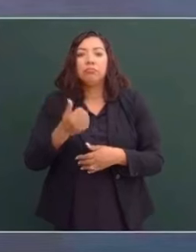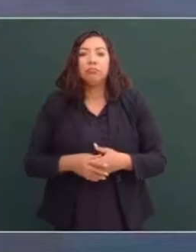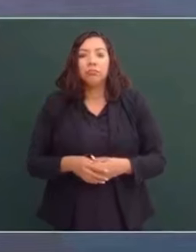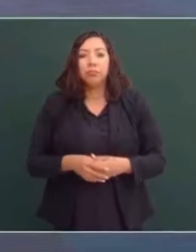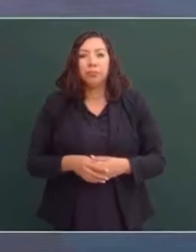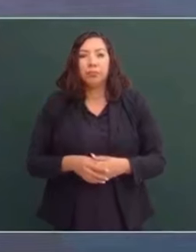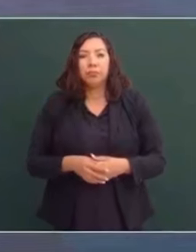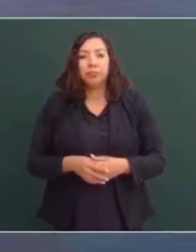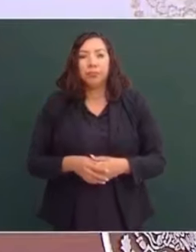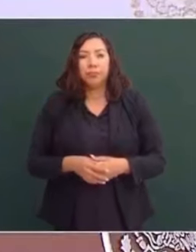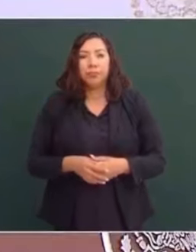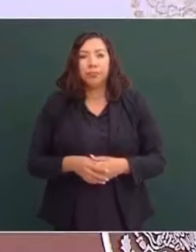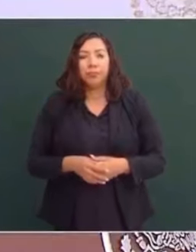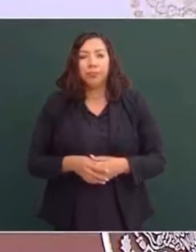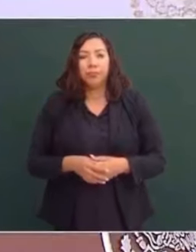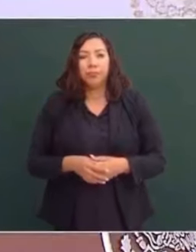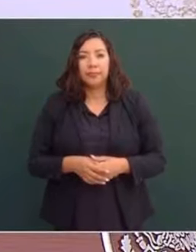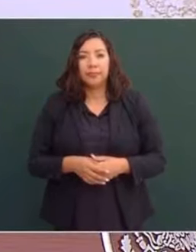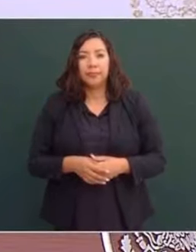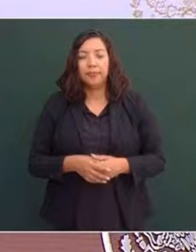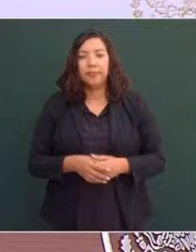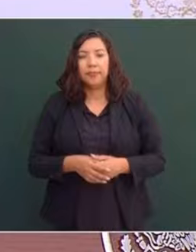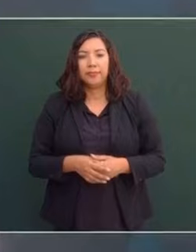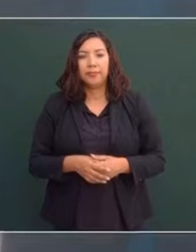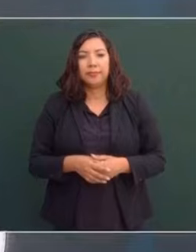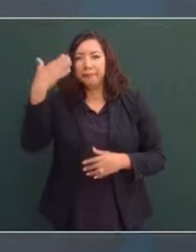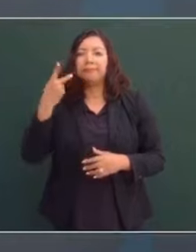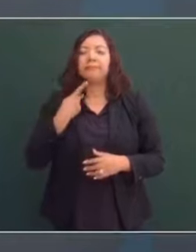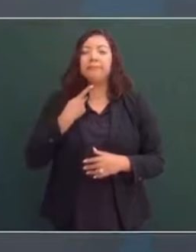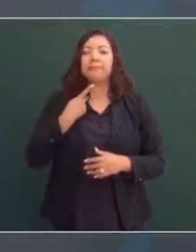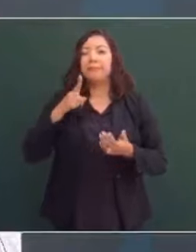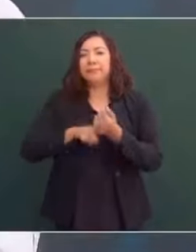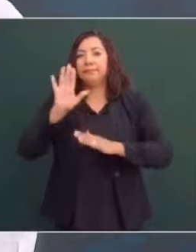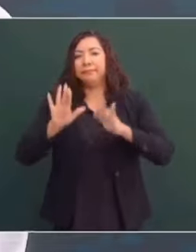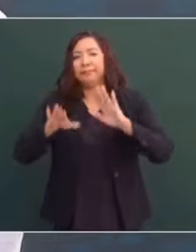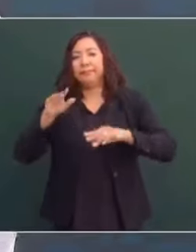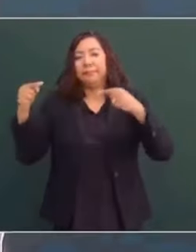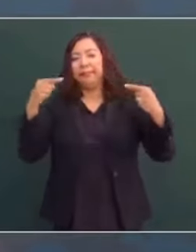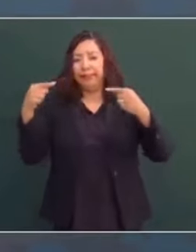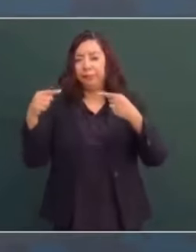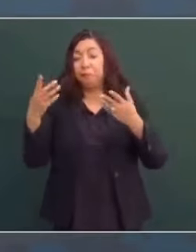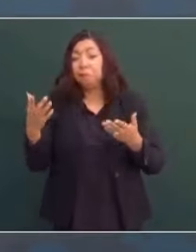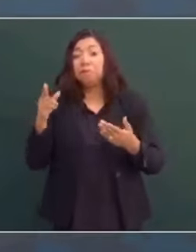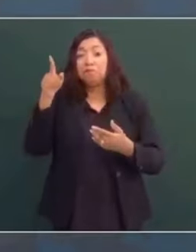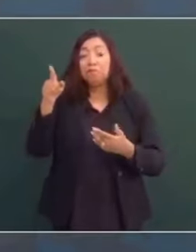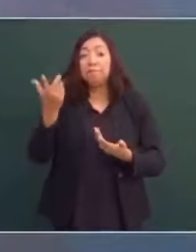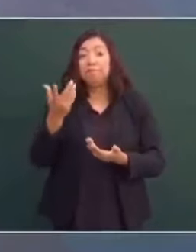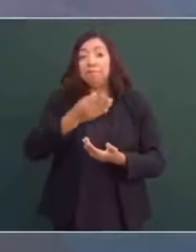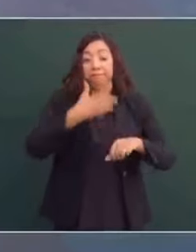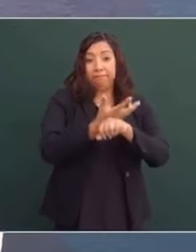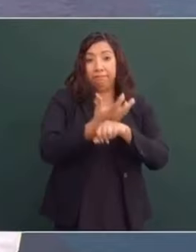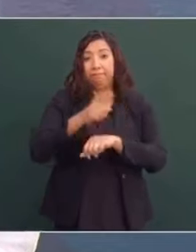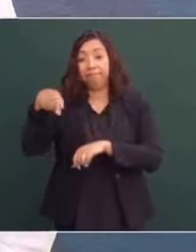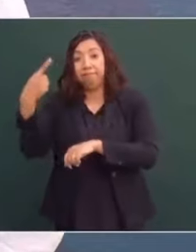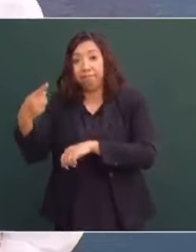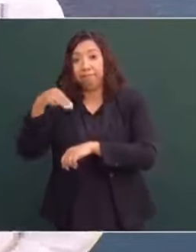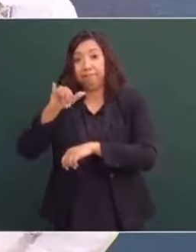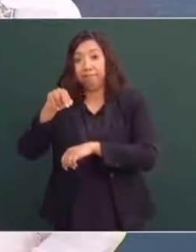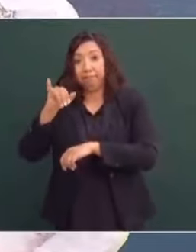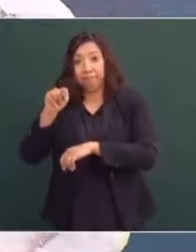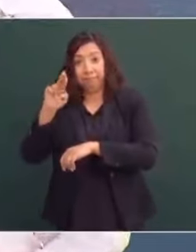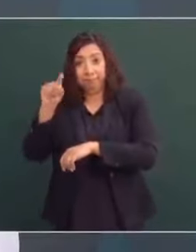que son naturales en la política, discrepancias con el primer ministro Trudeau, no se llevaban bien pues. Entonces,